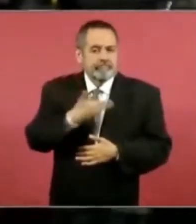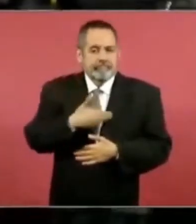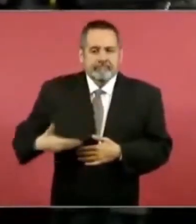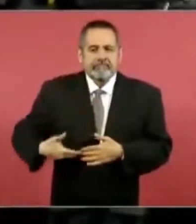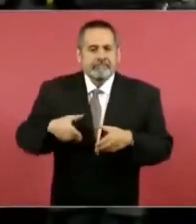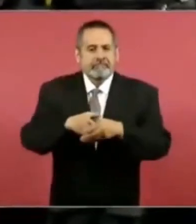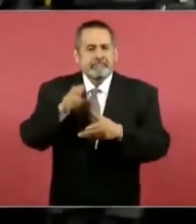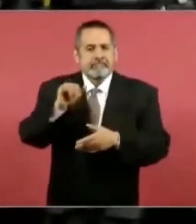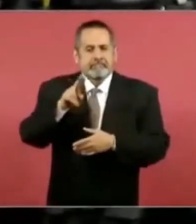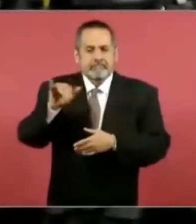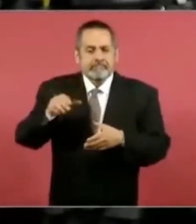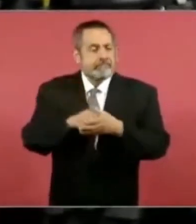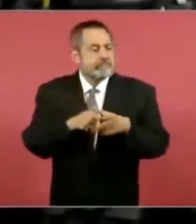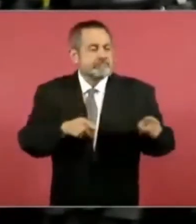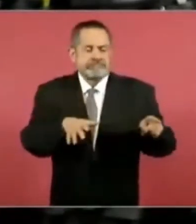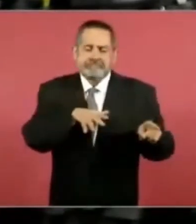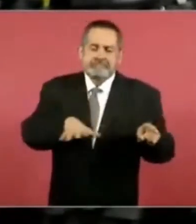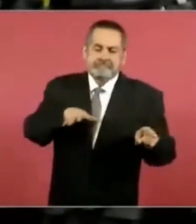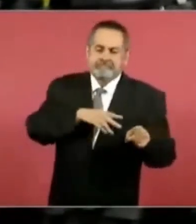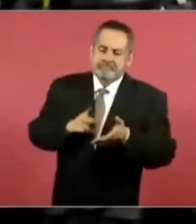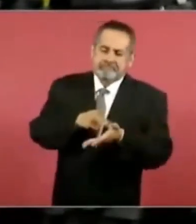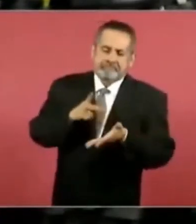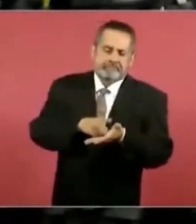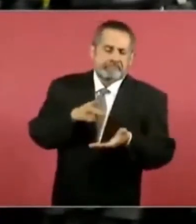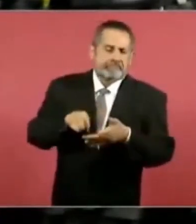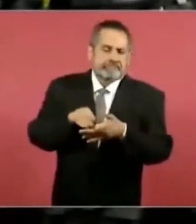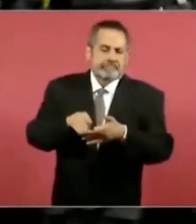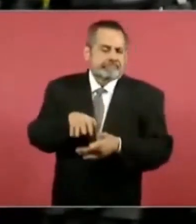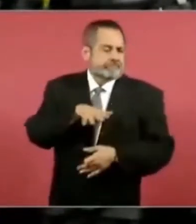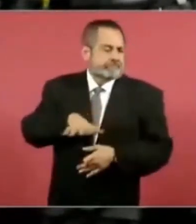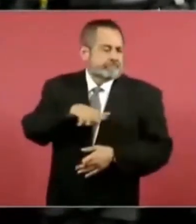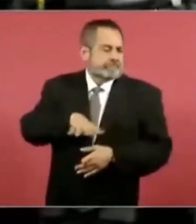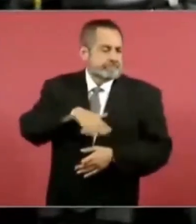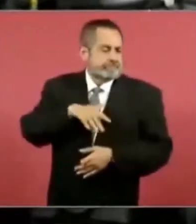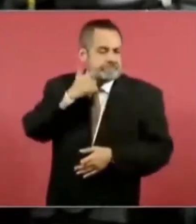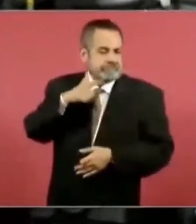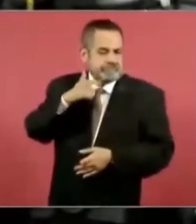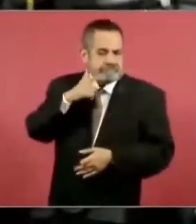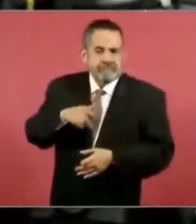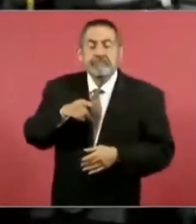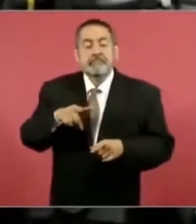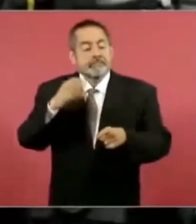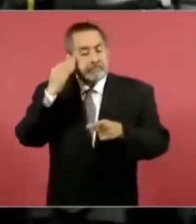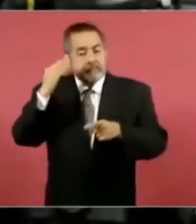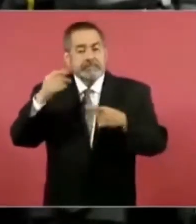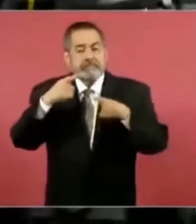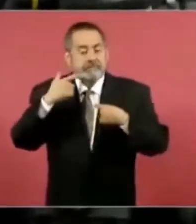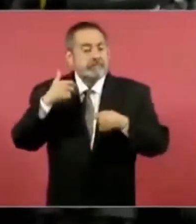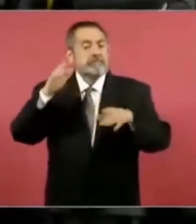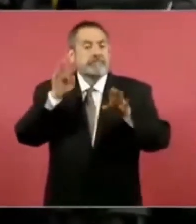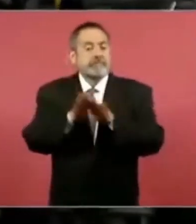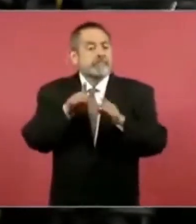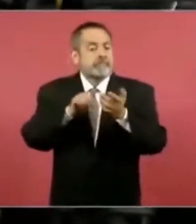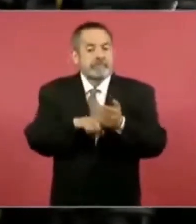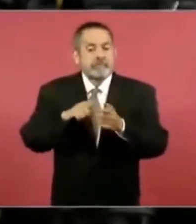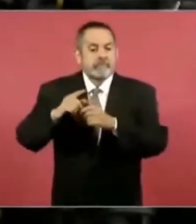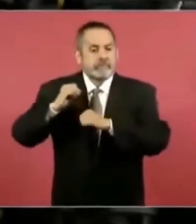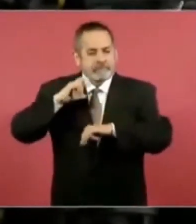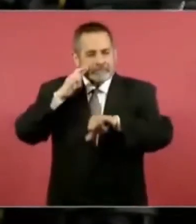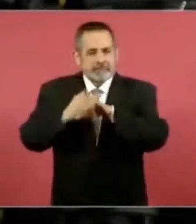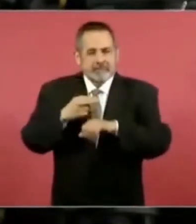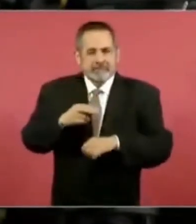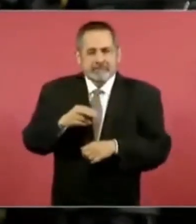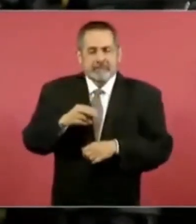este instituto, se negó sistemáticamente a responderlo. En aquel momento, quien estaba al frente de comunicación social,